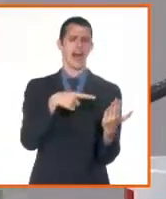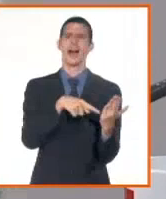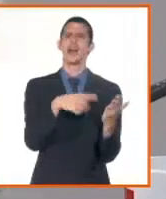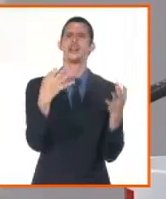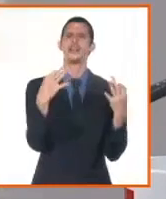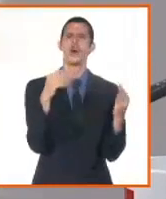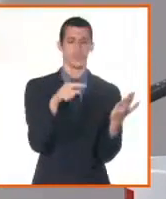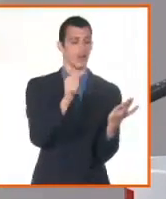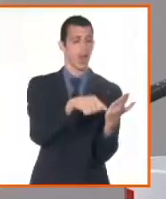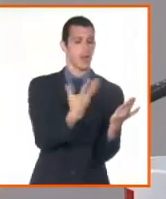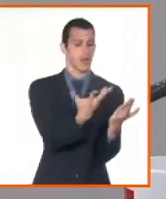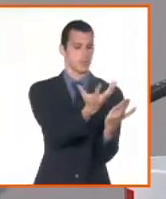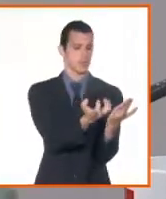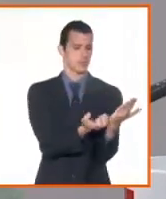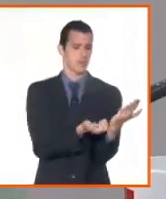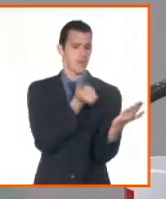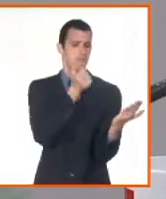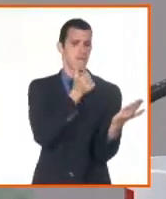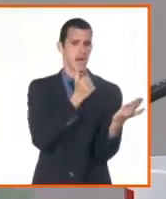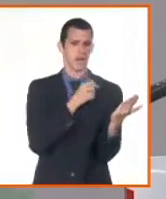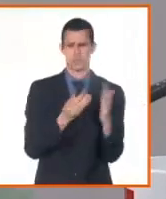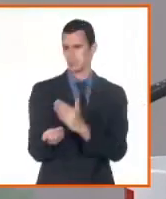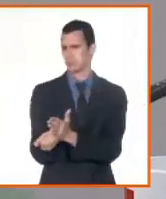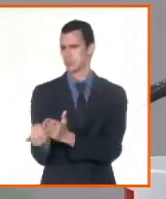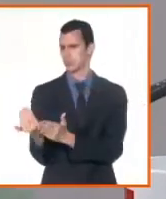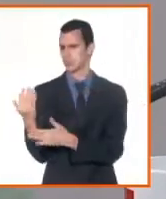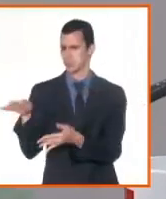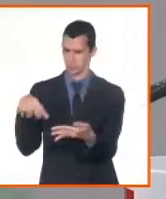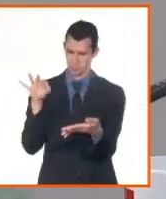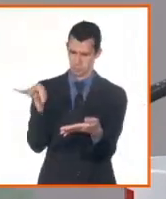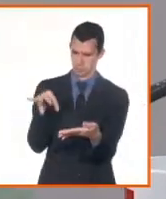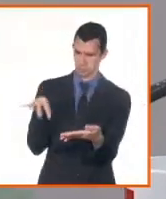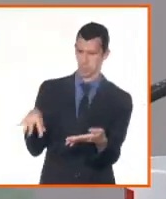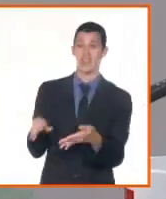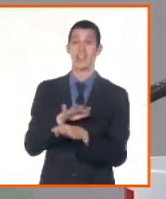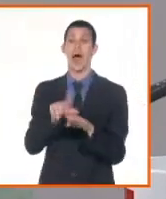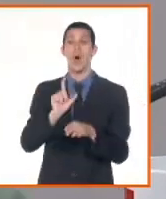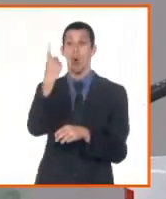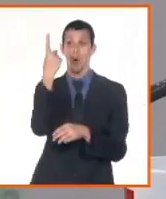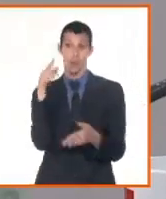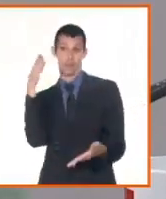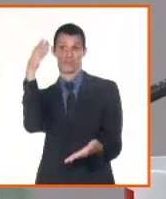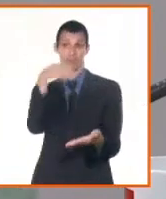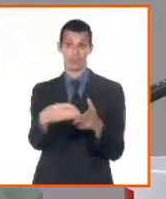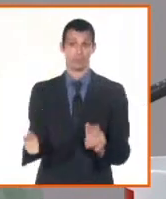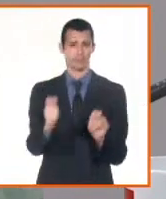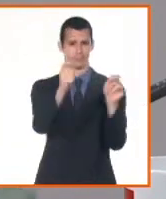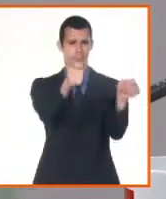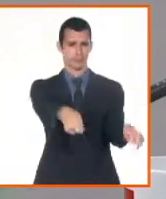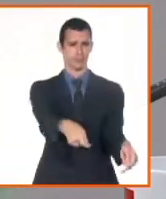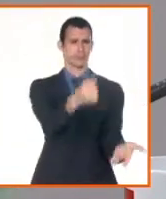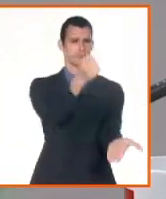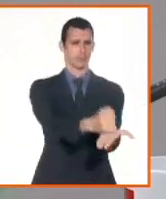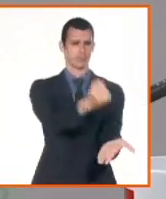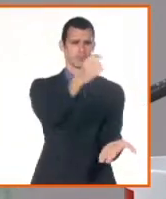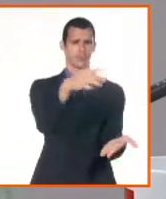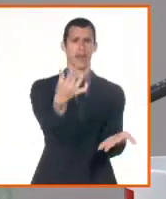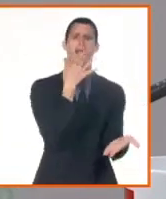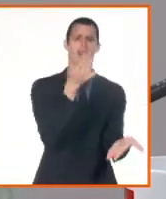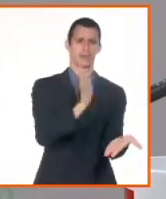los únicos atributos que tiene poder hablar de una transformación digital. Pienso que mañana este tema